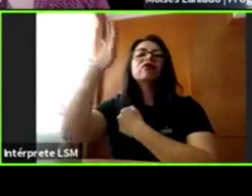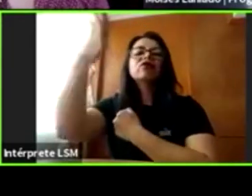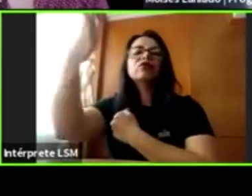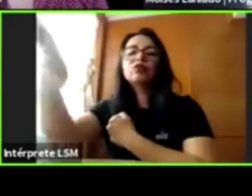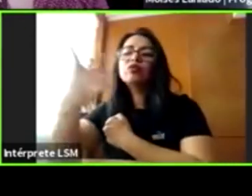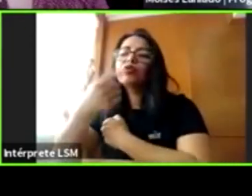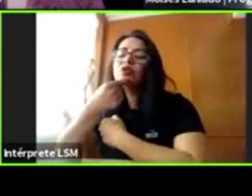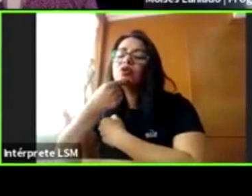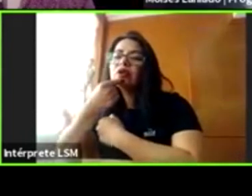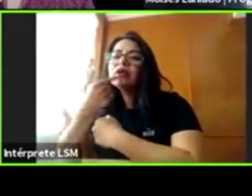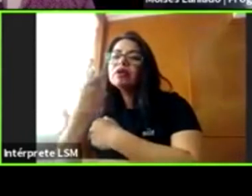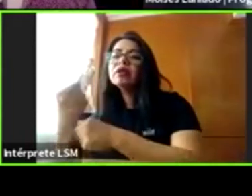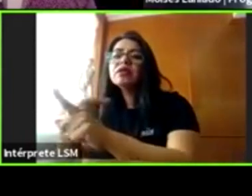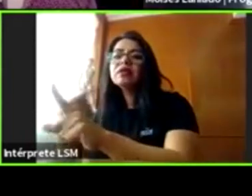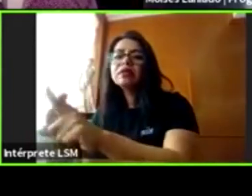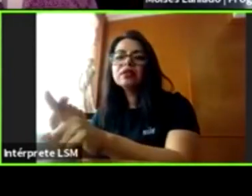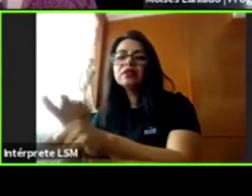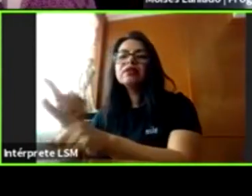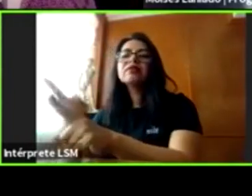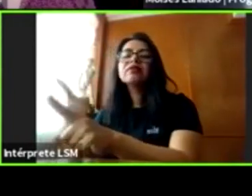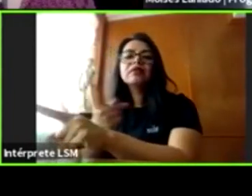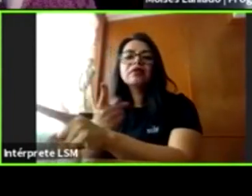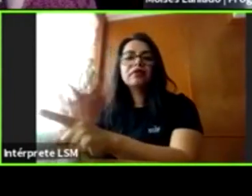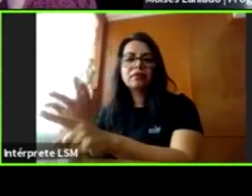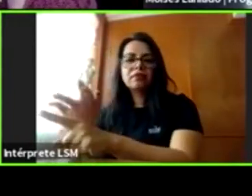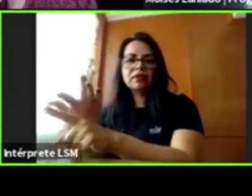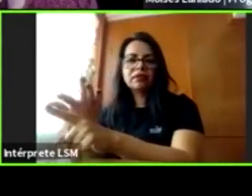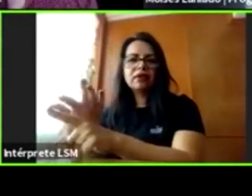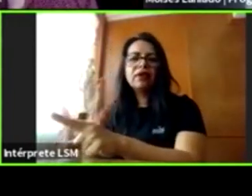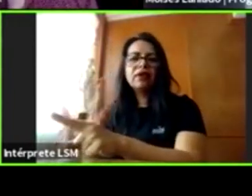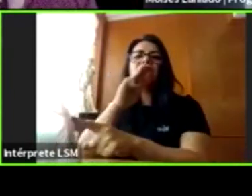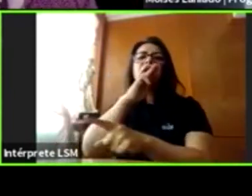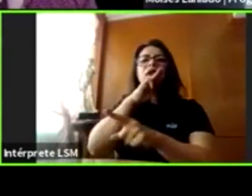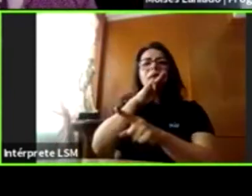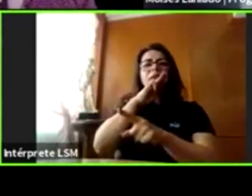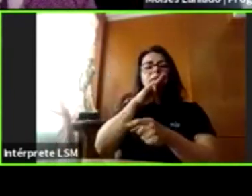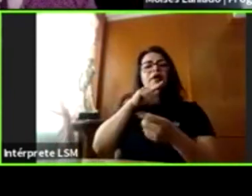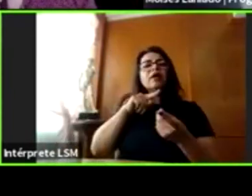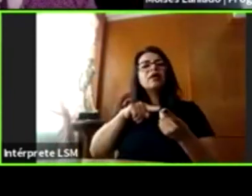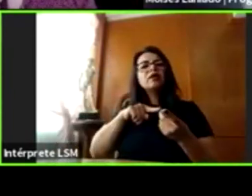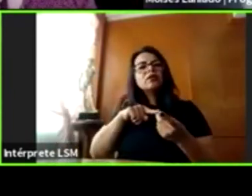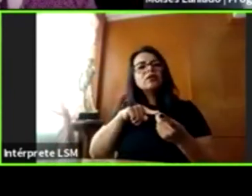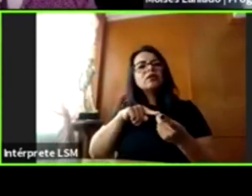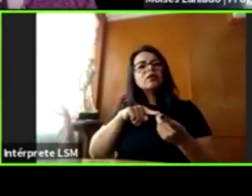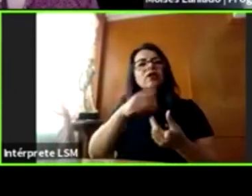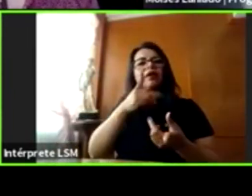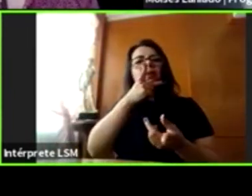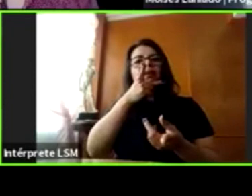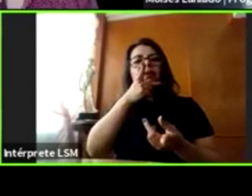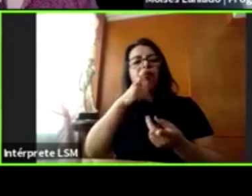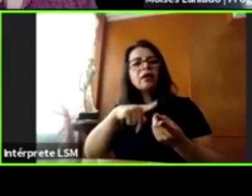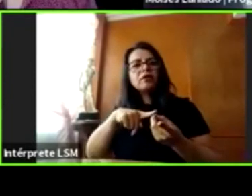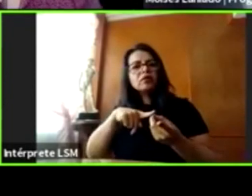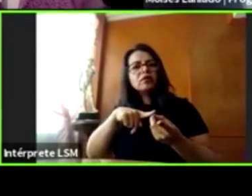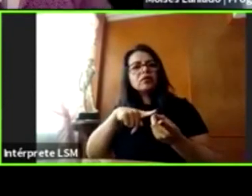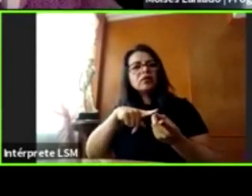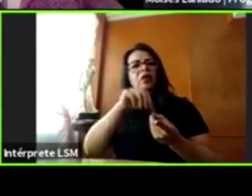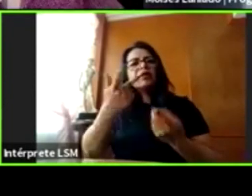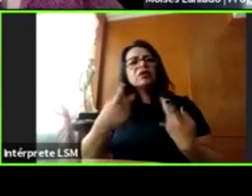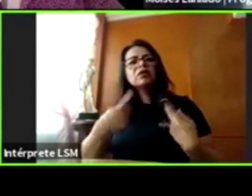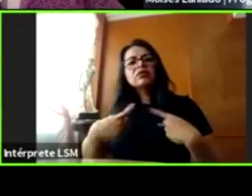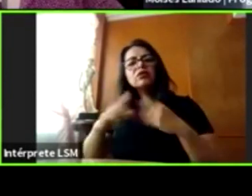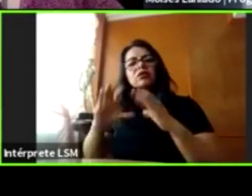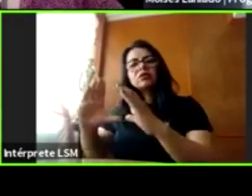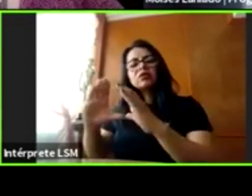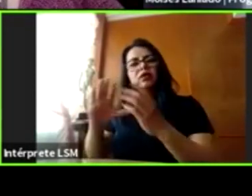miembros de la familia cuando esto pasó. ¿Dónde estaba la mamá? ¿Dónde estaba el papá? ¿Dónde estaban los demás? ¿No? Y